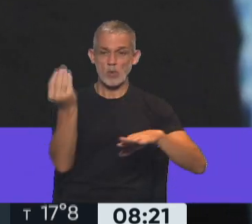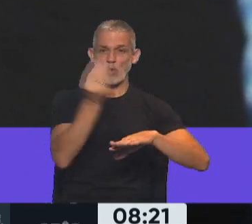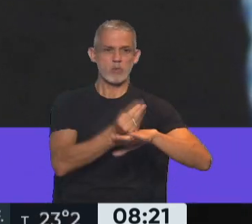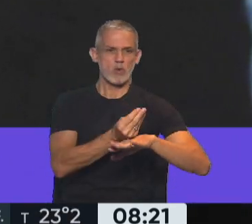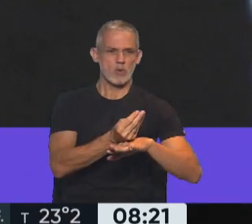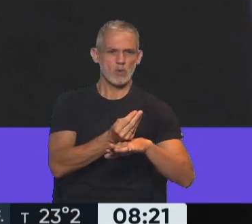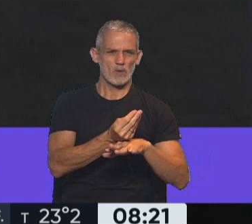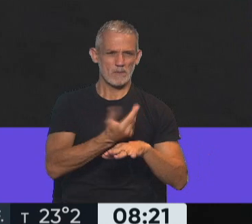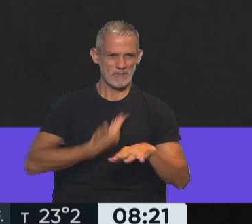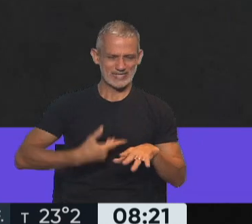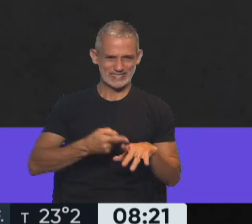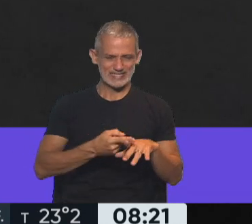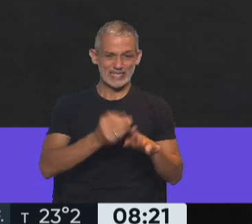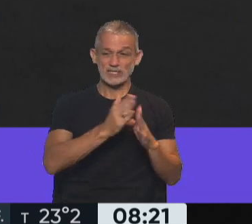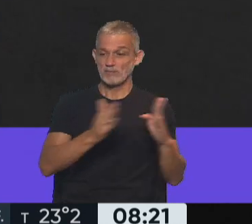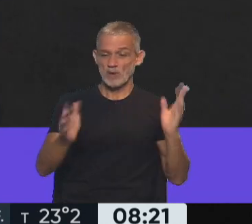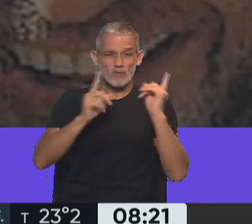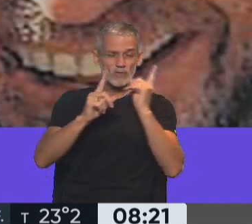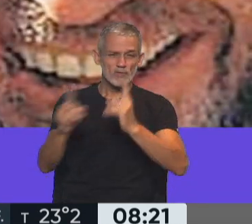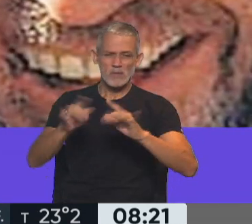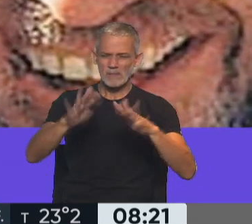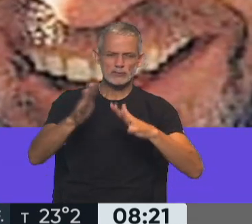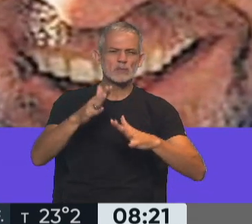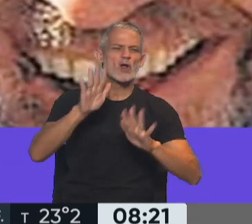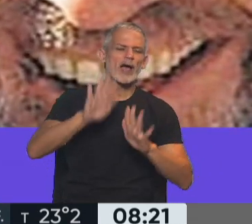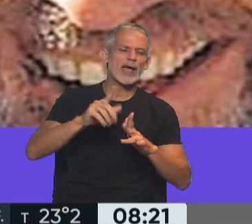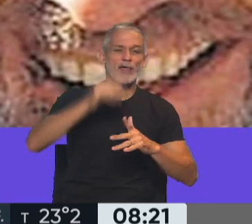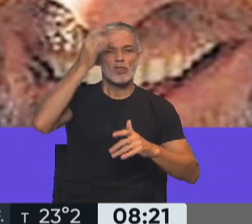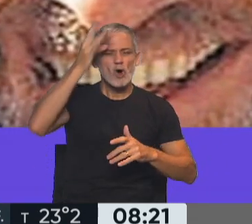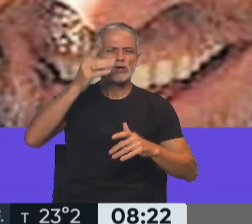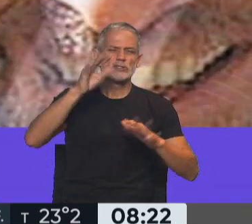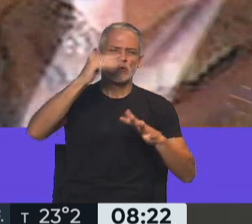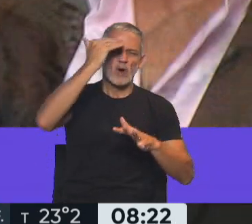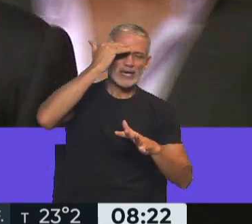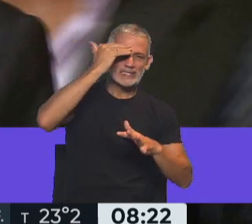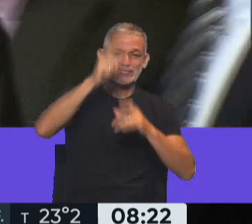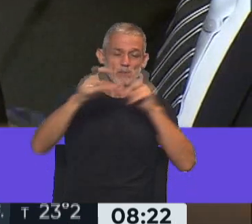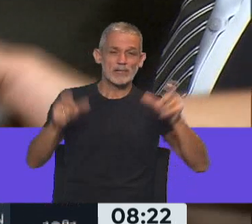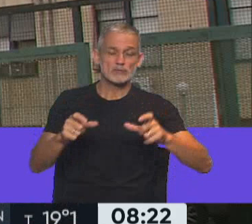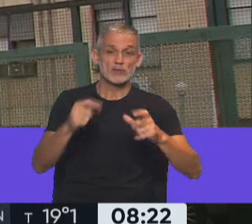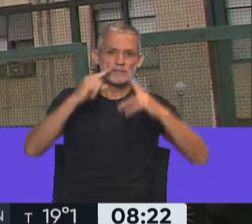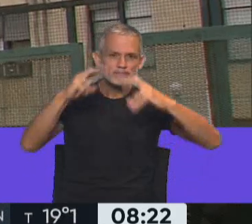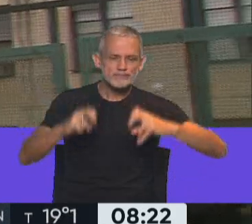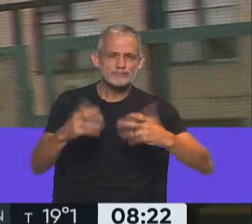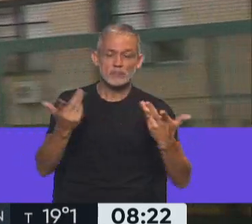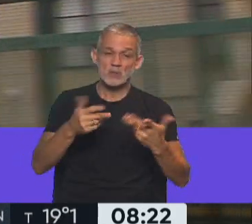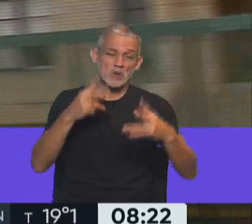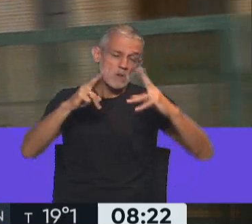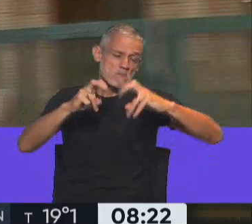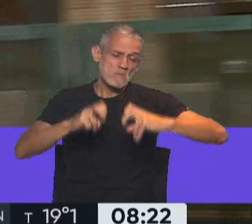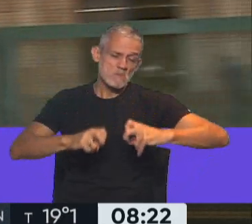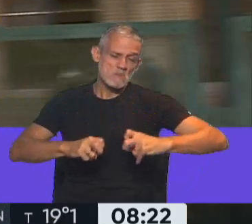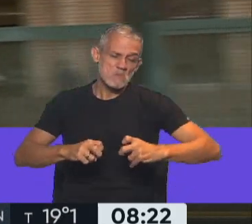presidencia, todavía quedan entre 12 o 15 imputados, y es como que la causa quedó paralizada,